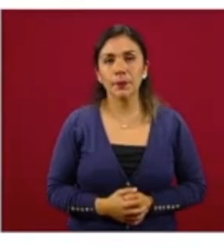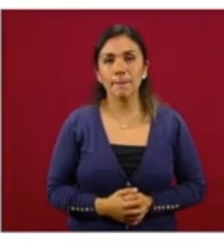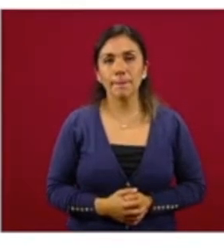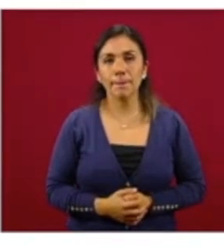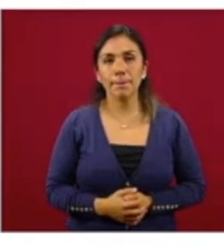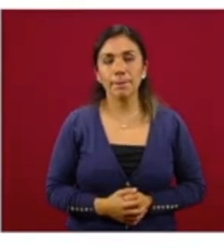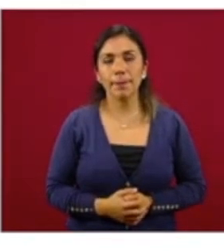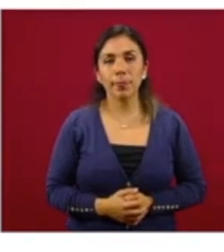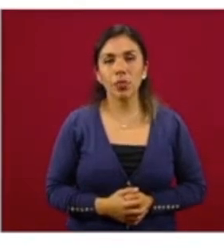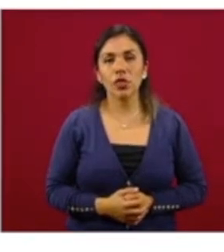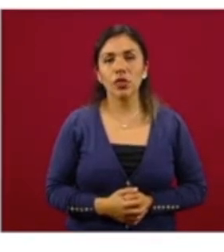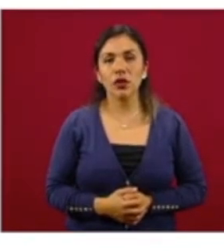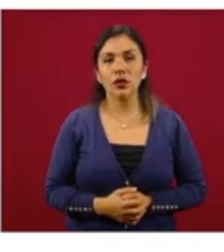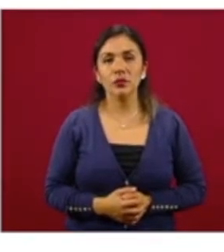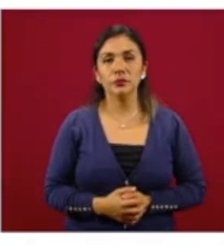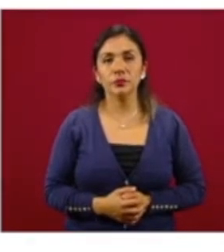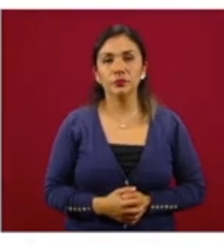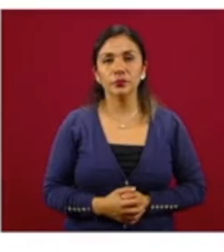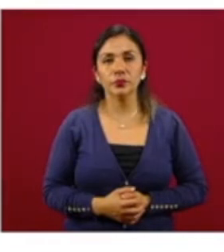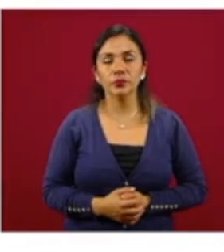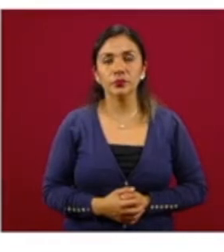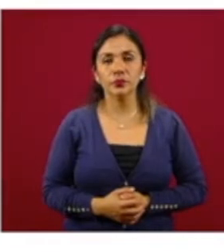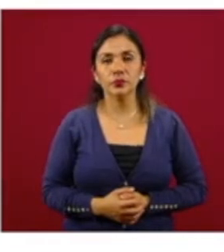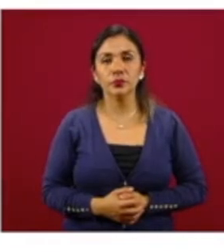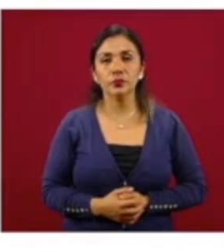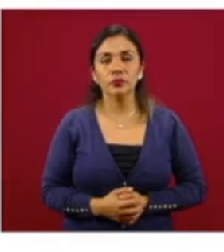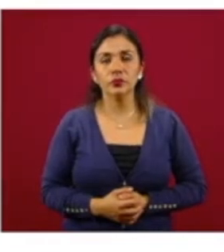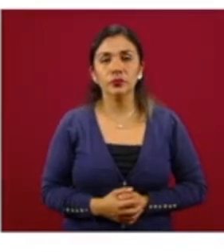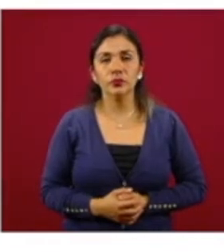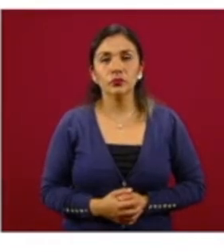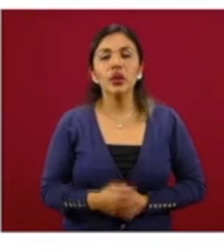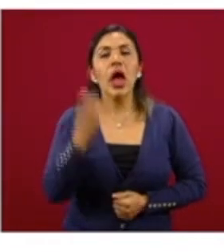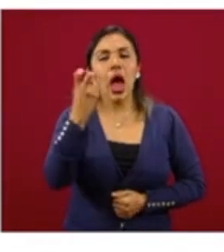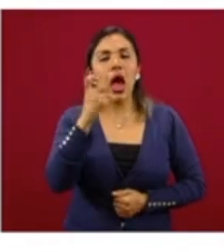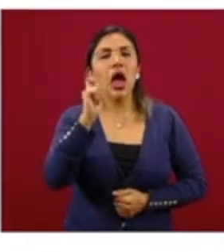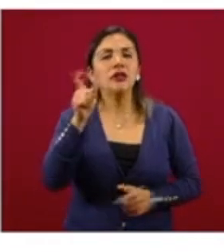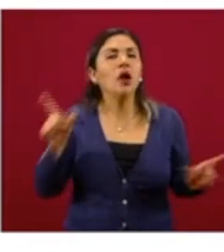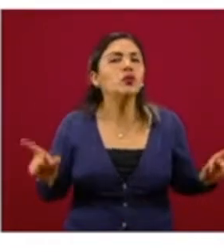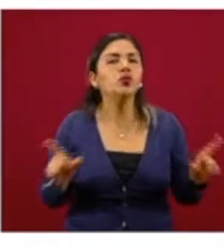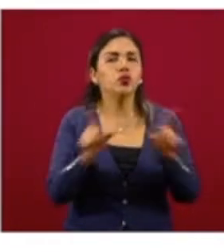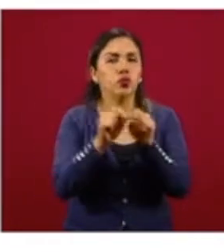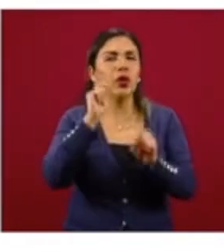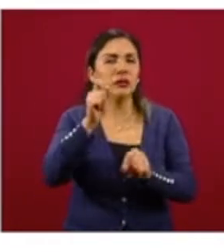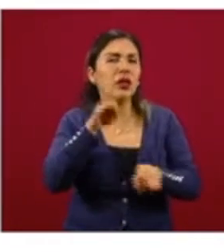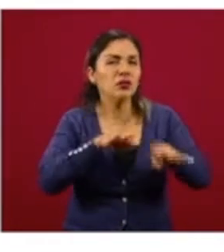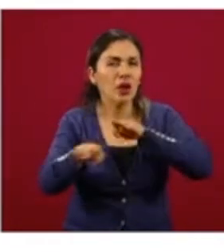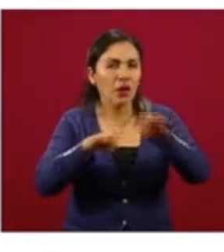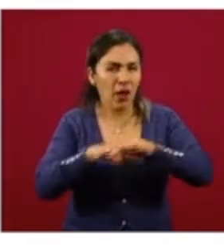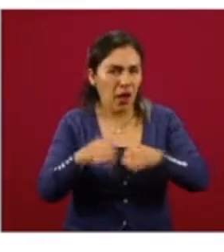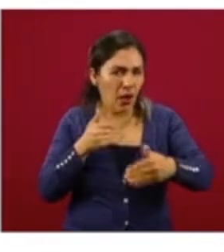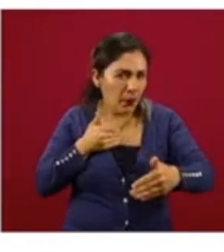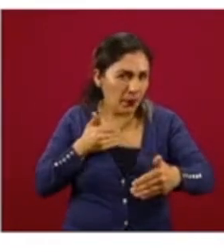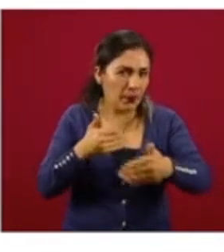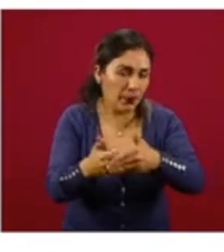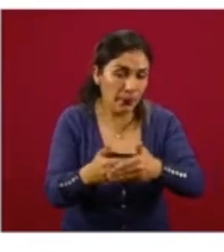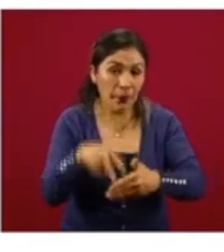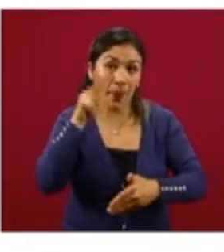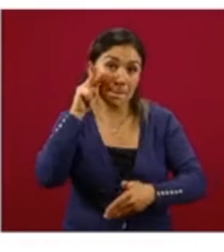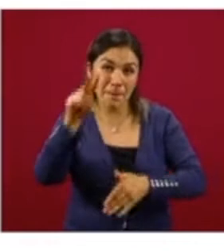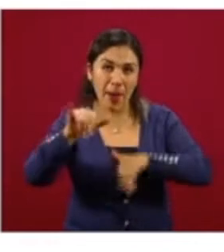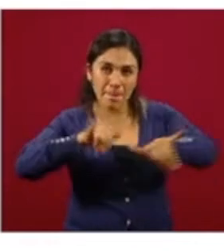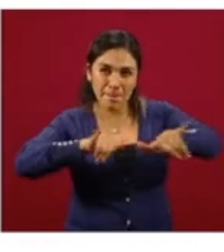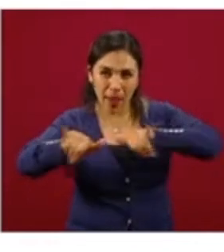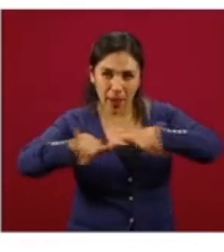Bueno, este es, digamos, el resumen de lo que hemos trabajado. En este mapa